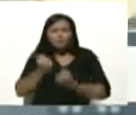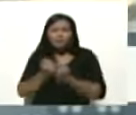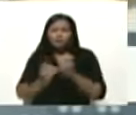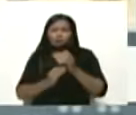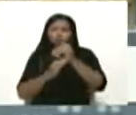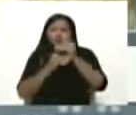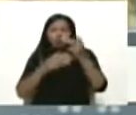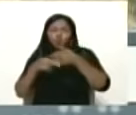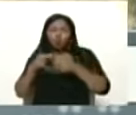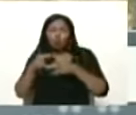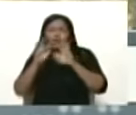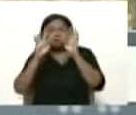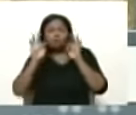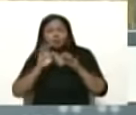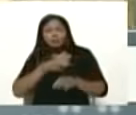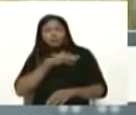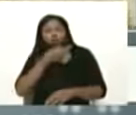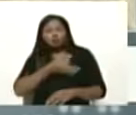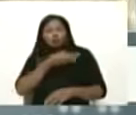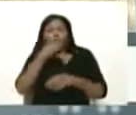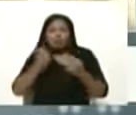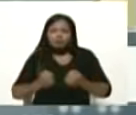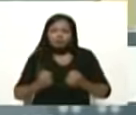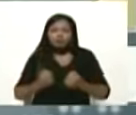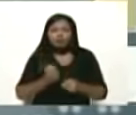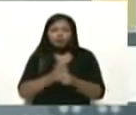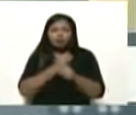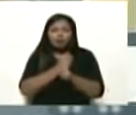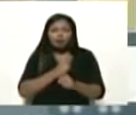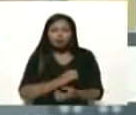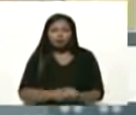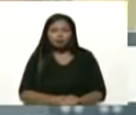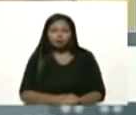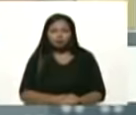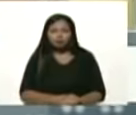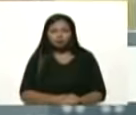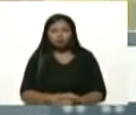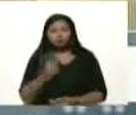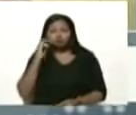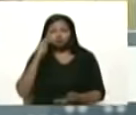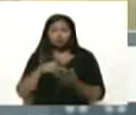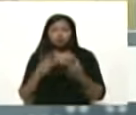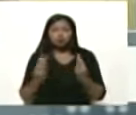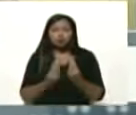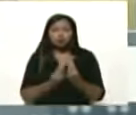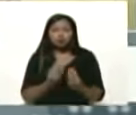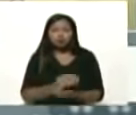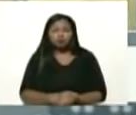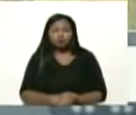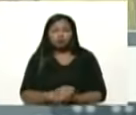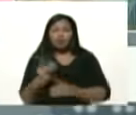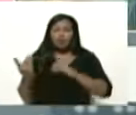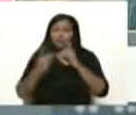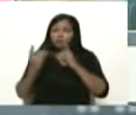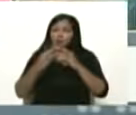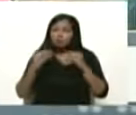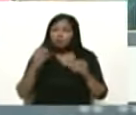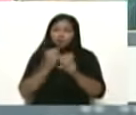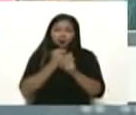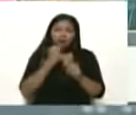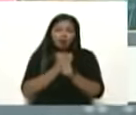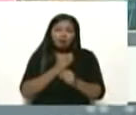la construcción del modelo socialista de la clase obrera allí estuvimos juntos debatiendo trabajando